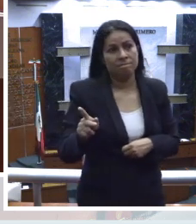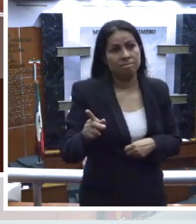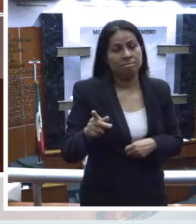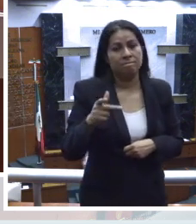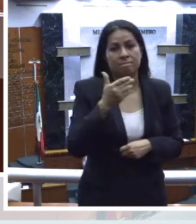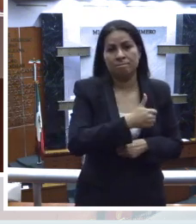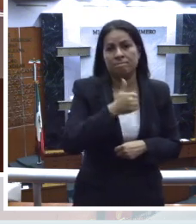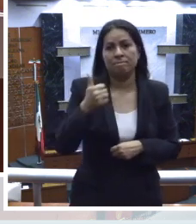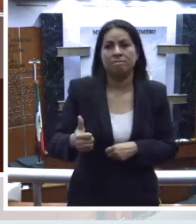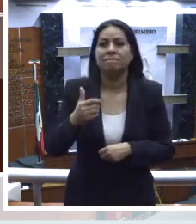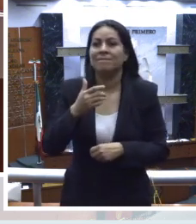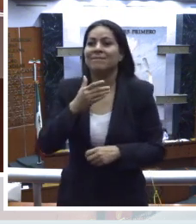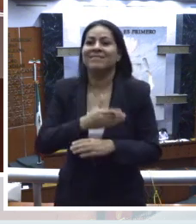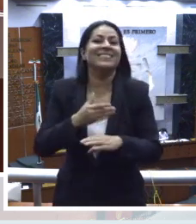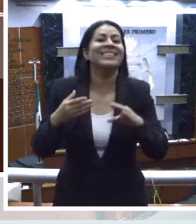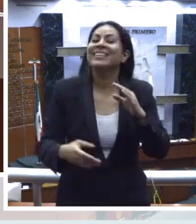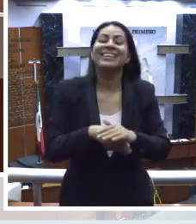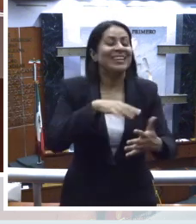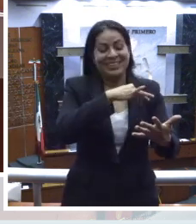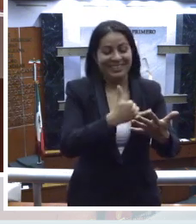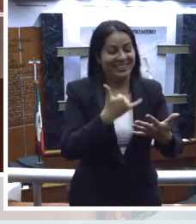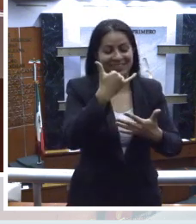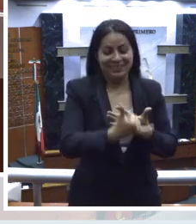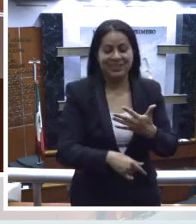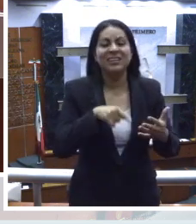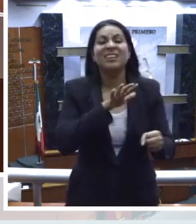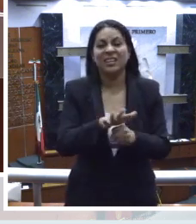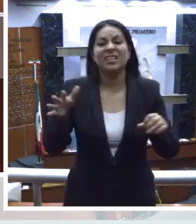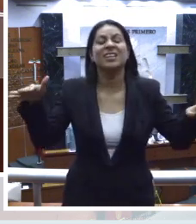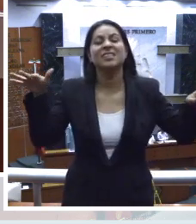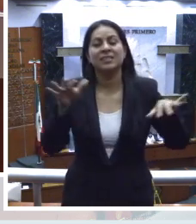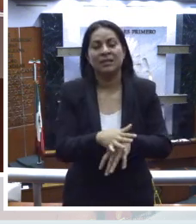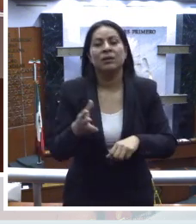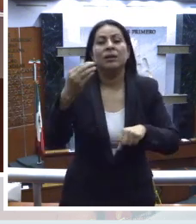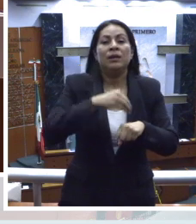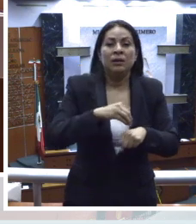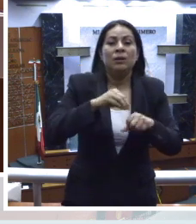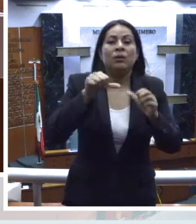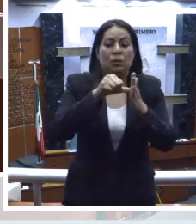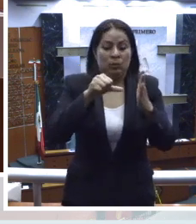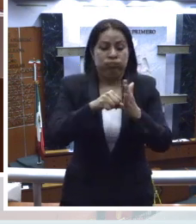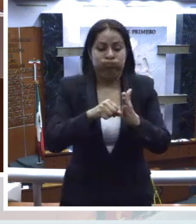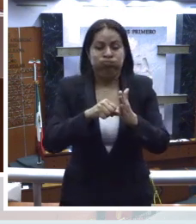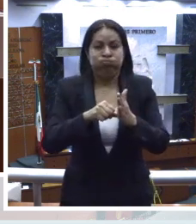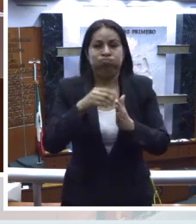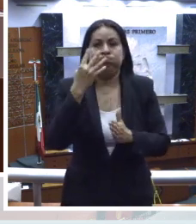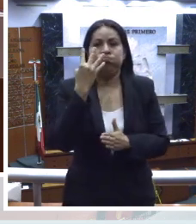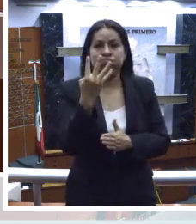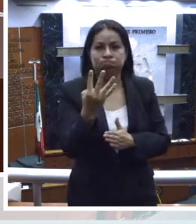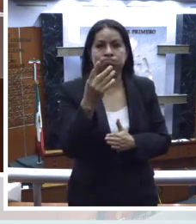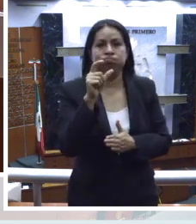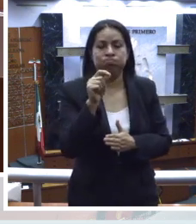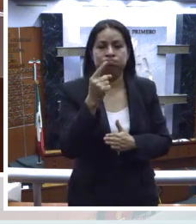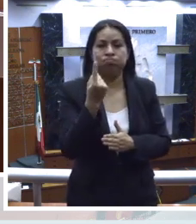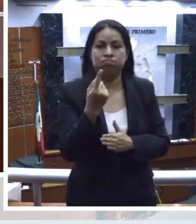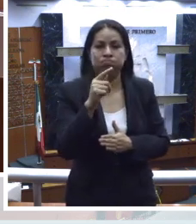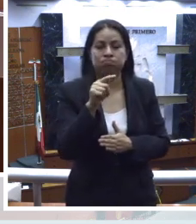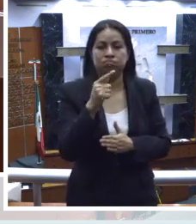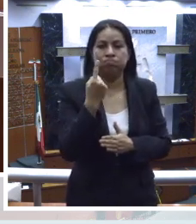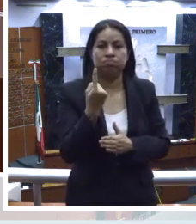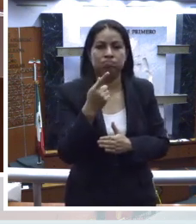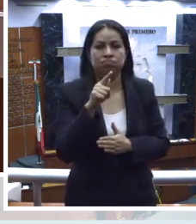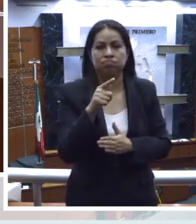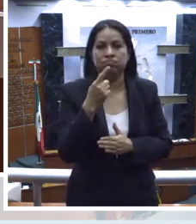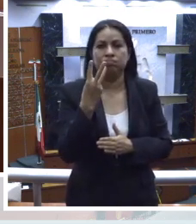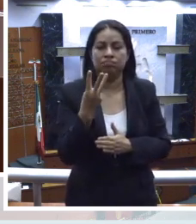sus términos la minuta proyecto de decreto por el que se reforman y adicionan los artículos cuarto, 21, 41,